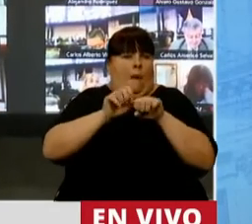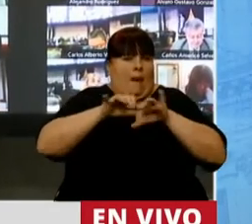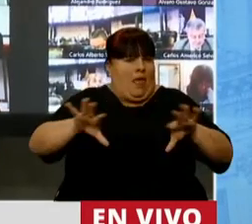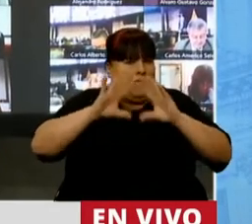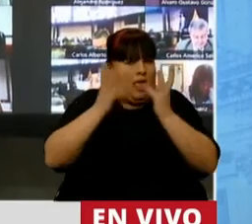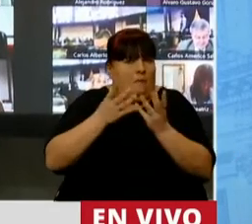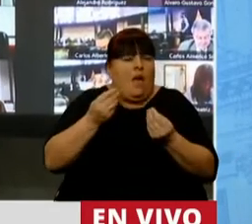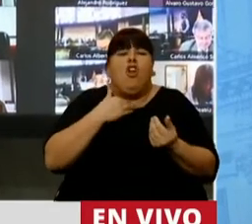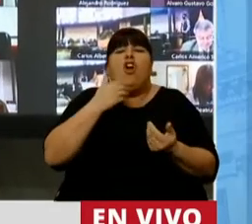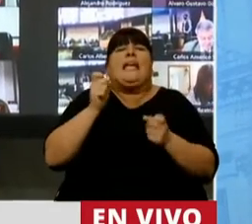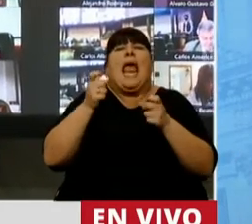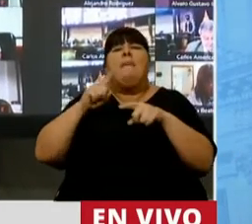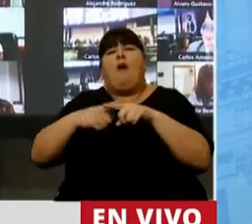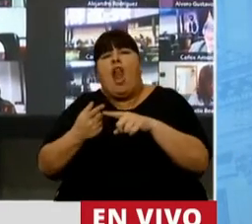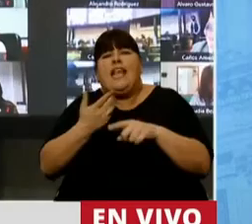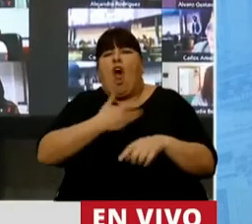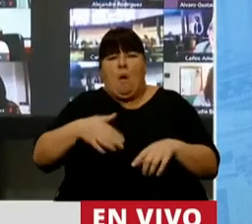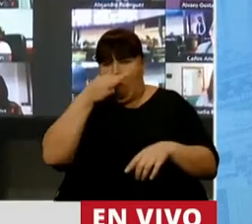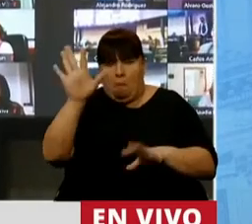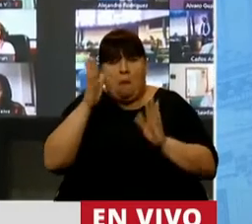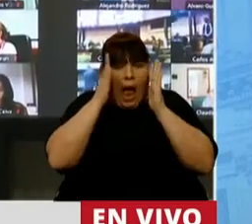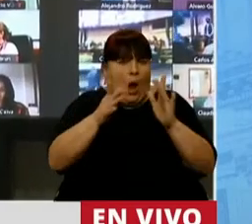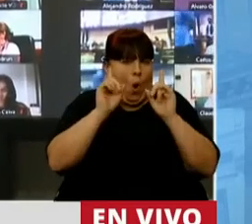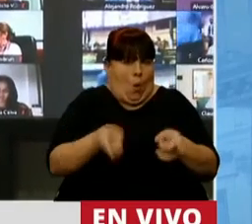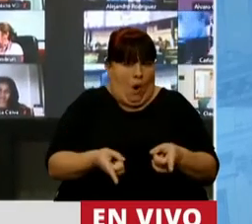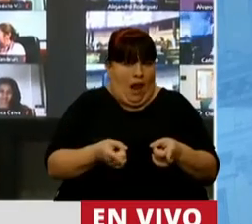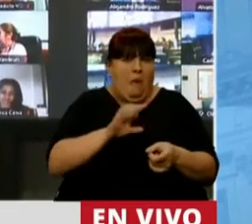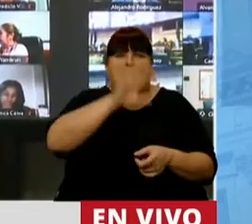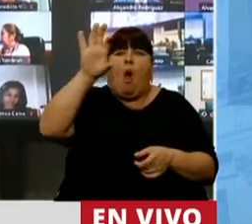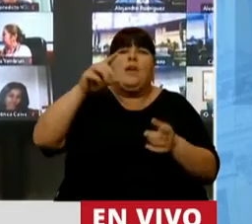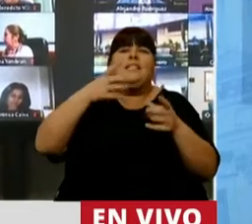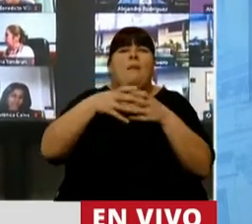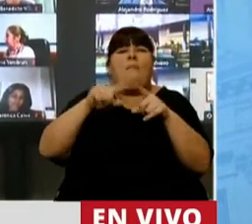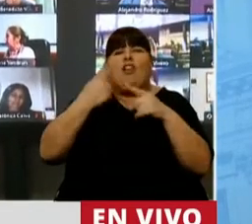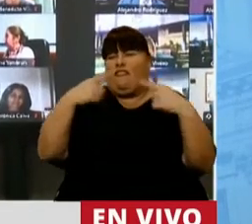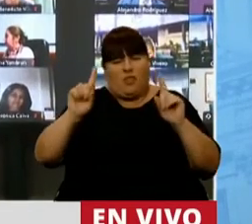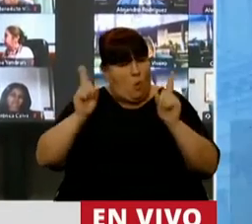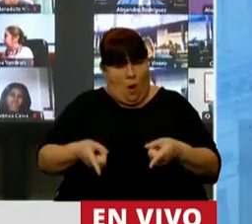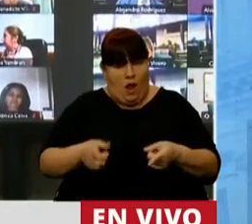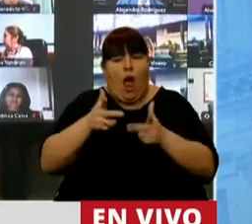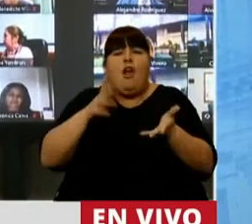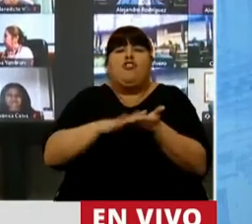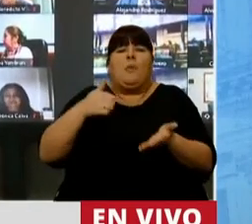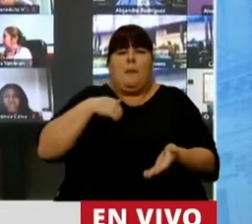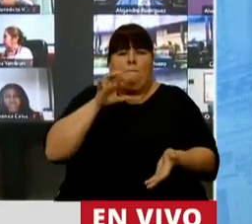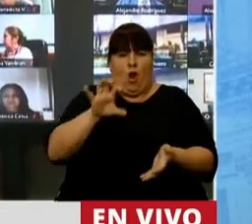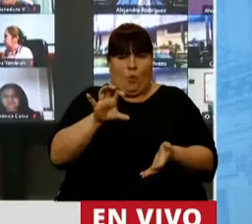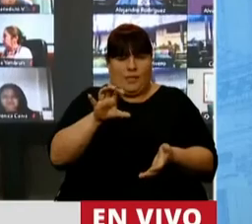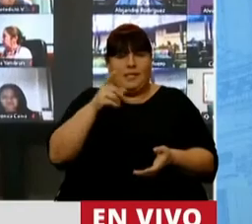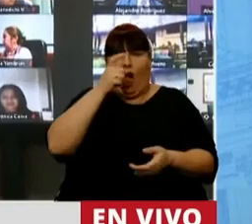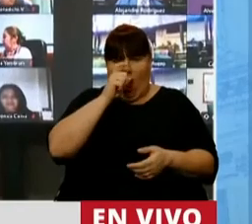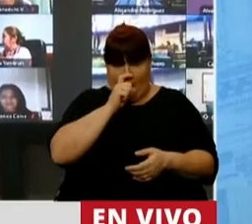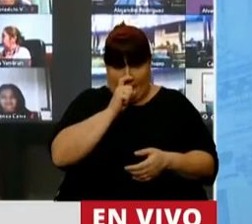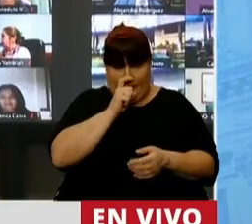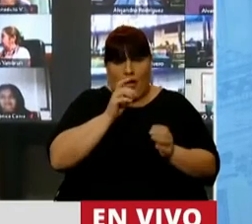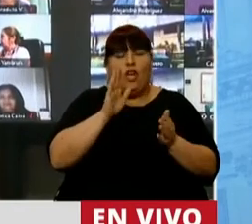sin mirar de qué signo político eran los gobiernos de las distintas provincias. Y voy a hablar de la mía. En